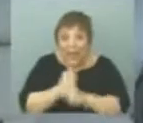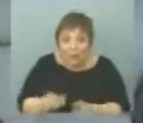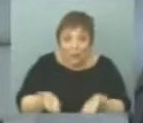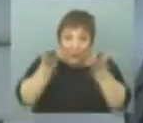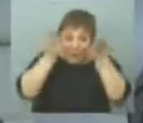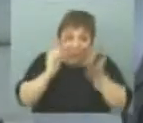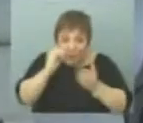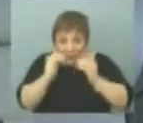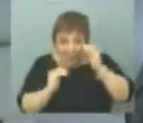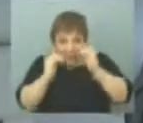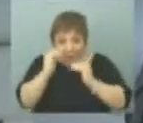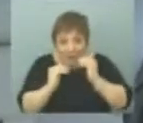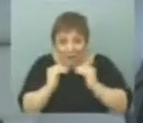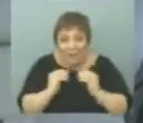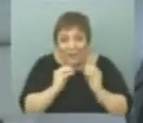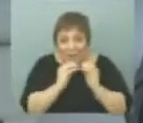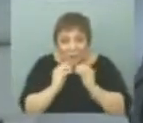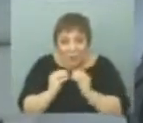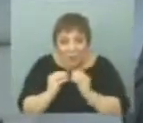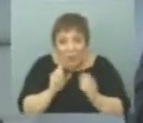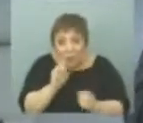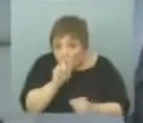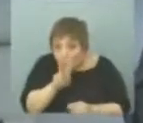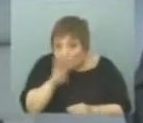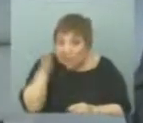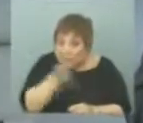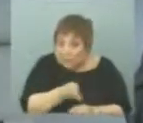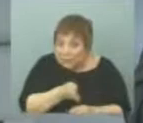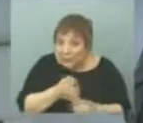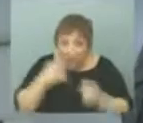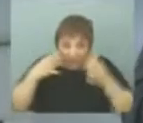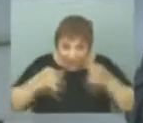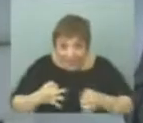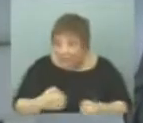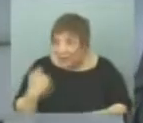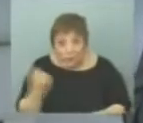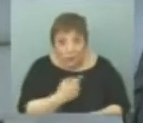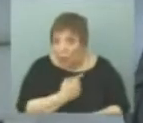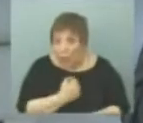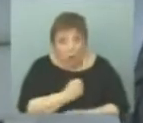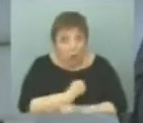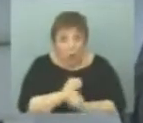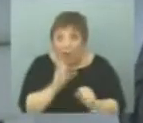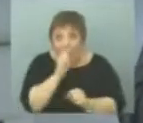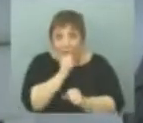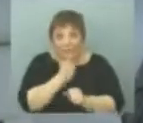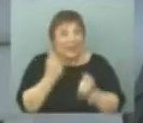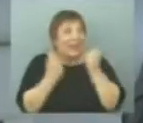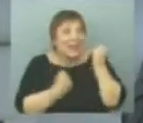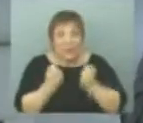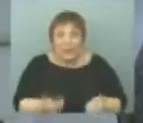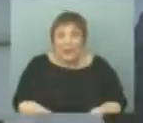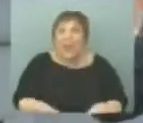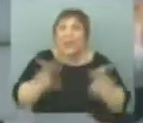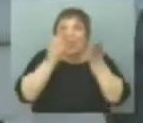menos por una cosa acumulativa, pero 12% real no lo soporta nadie por año, porque no hay economía que crezca